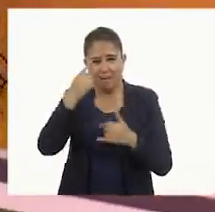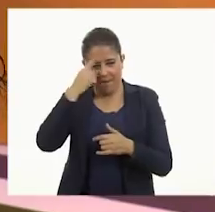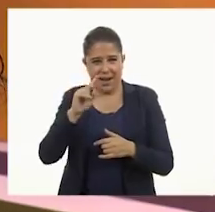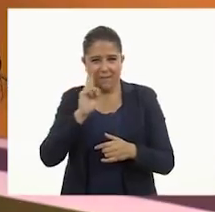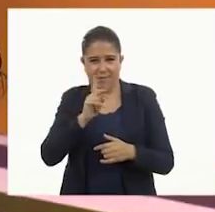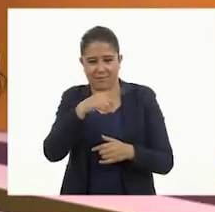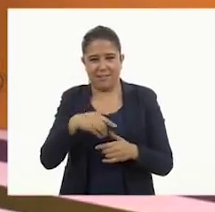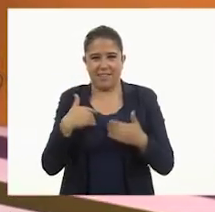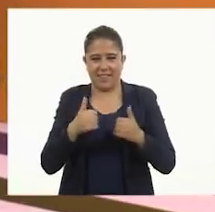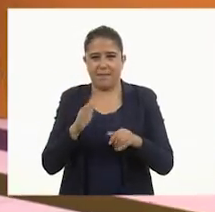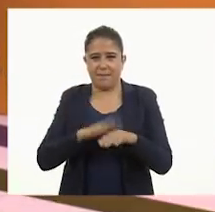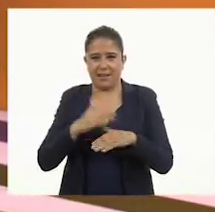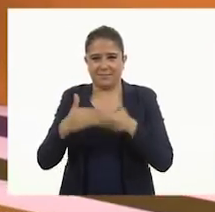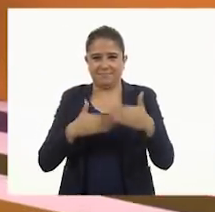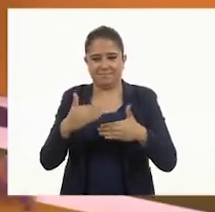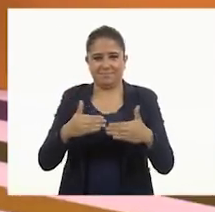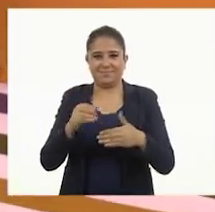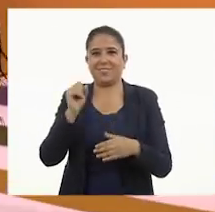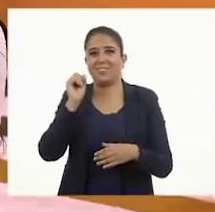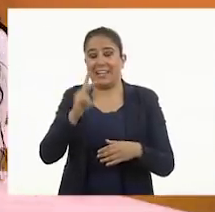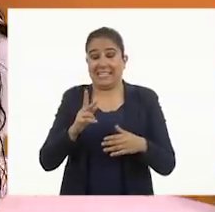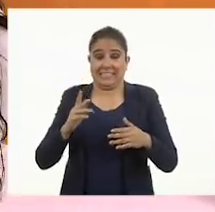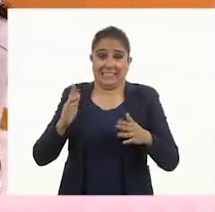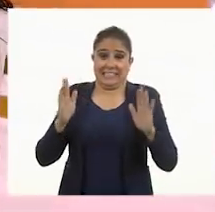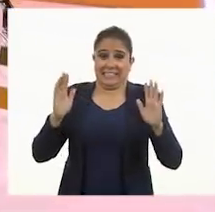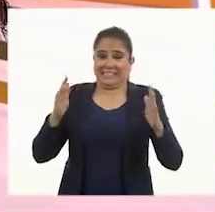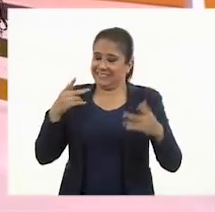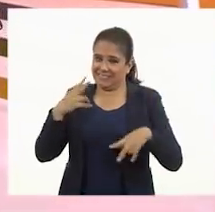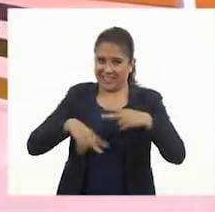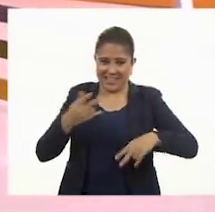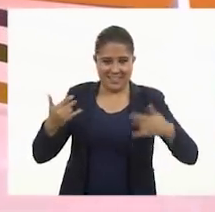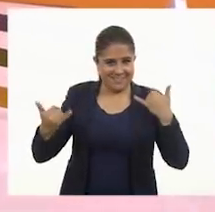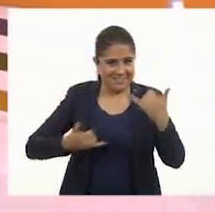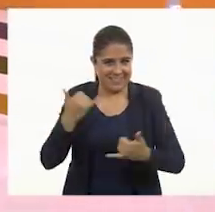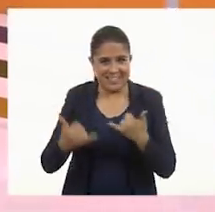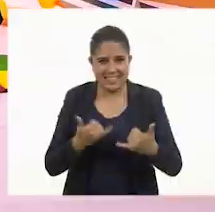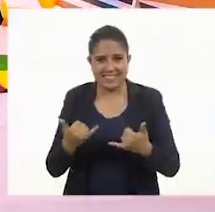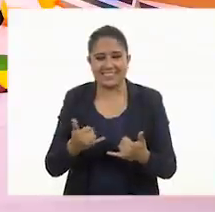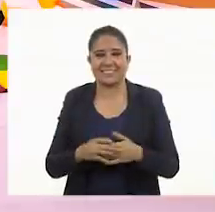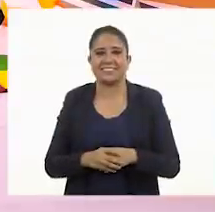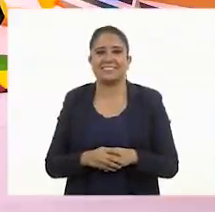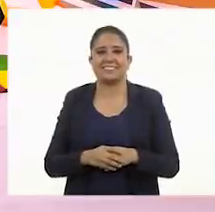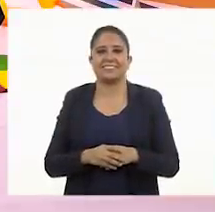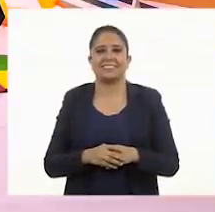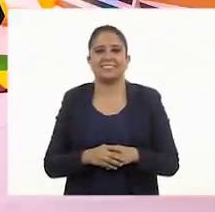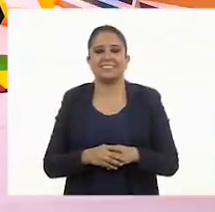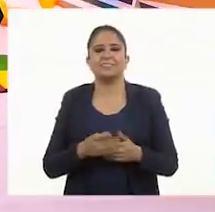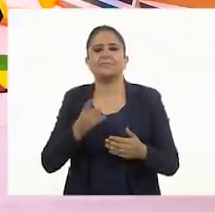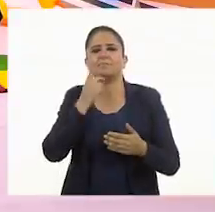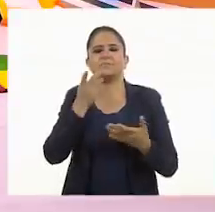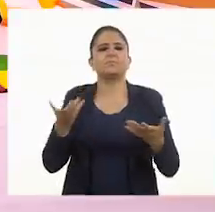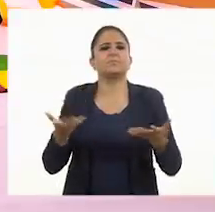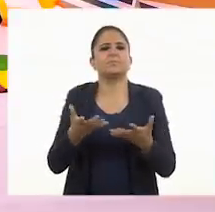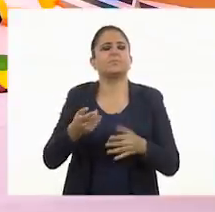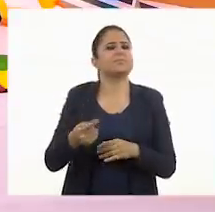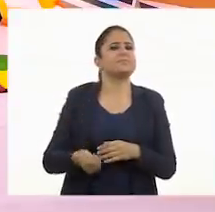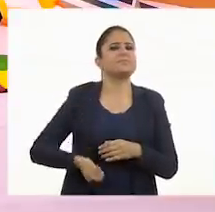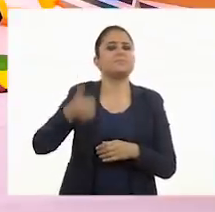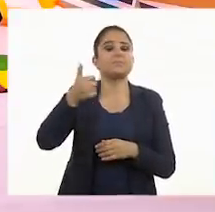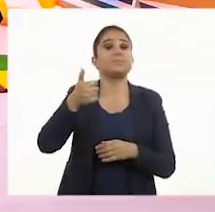entendamos en casita. ¿Te parece? Ok. Manos a la obra. Manos a la obra. Entonces, ¿qué dijimos que es lo que se tiene que hacer primero?